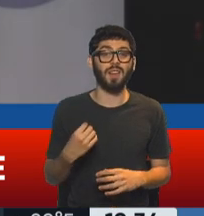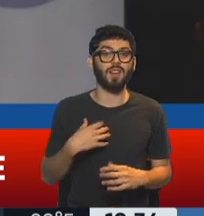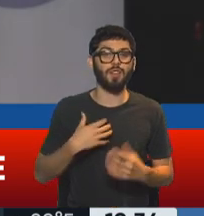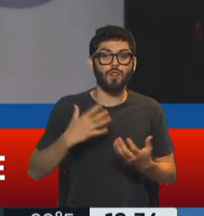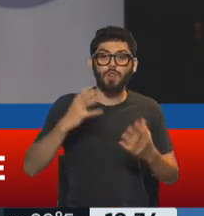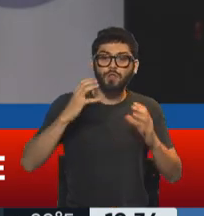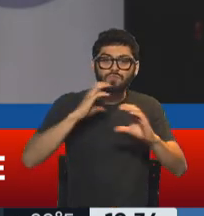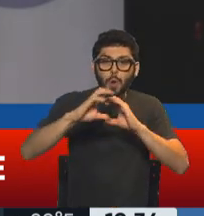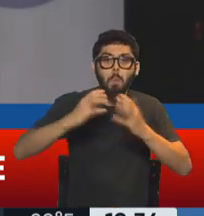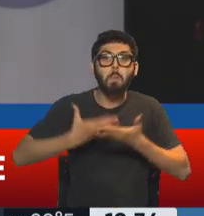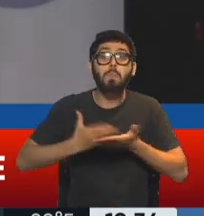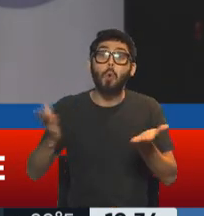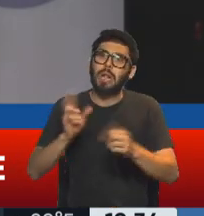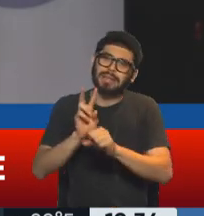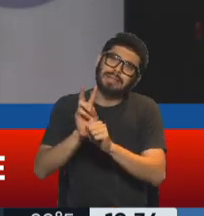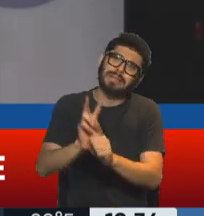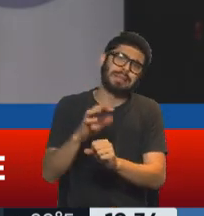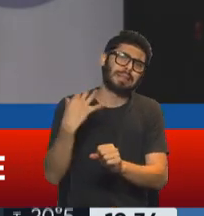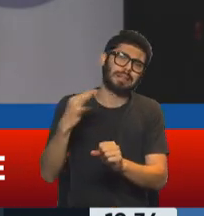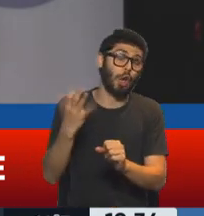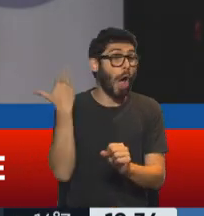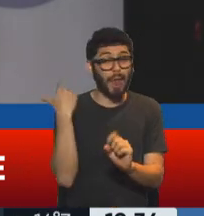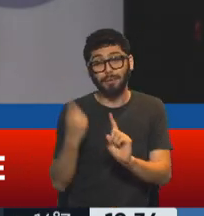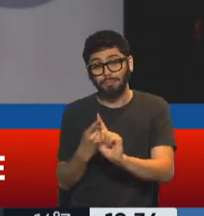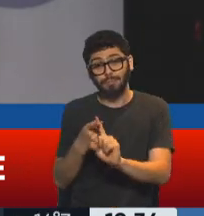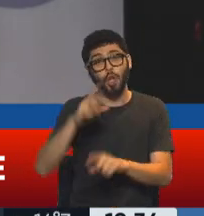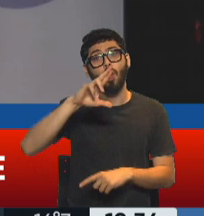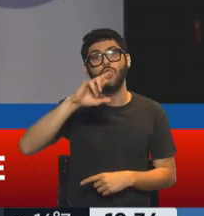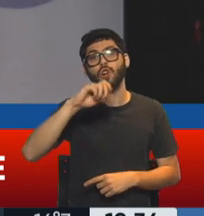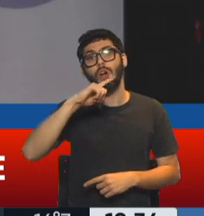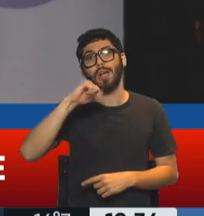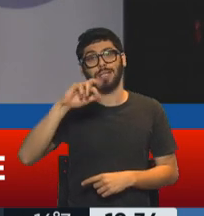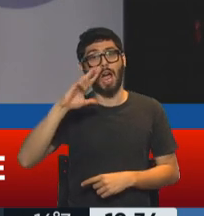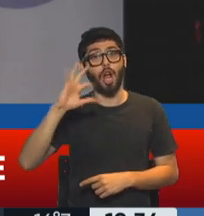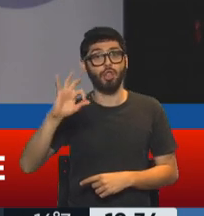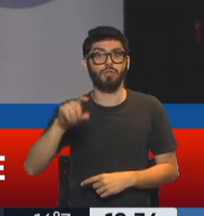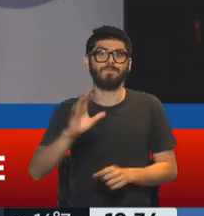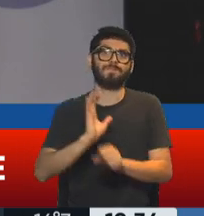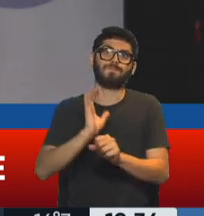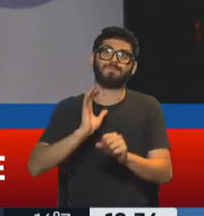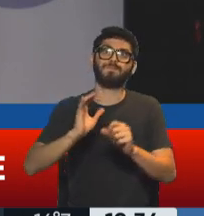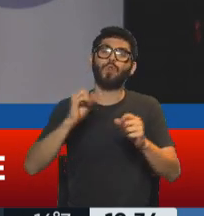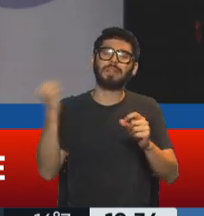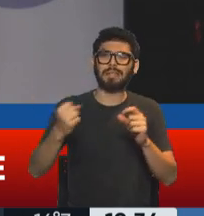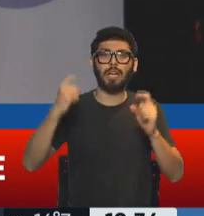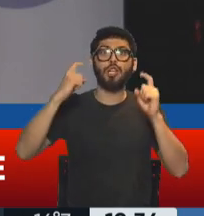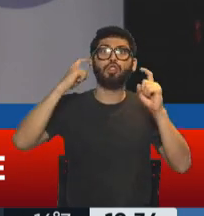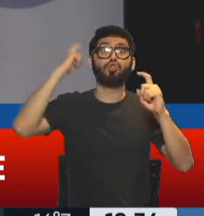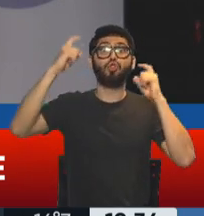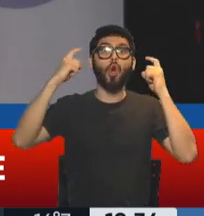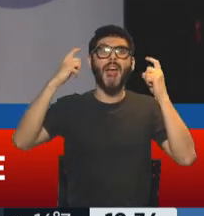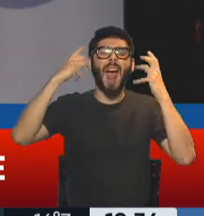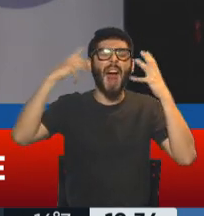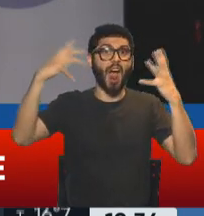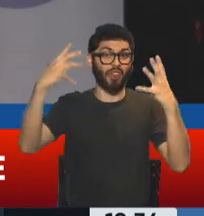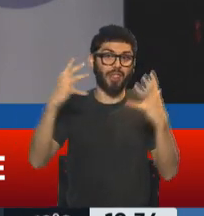públicos, hablábamos con Rosario hace un rato recién, de la importancia de soñar, y soñar grande, y pensar en todo